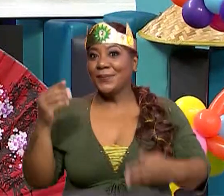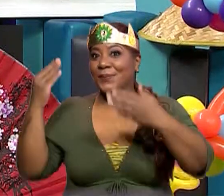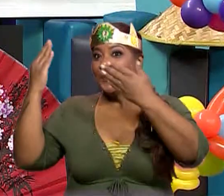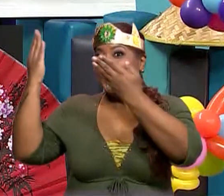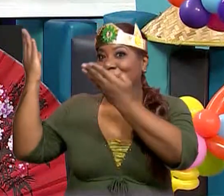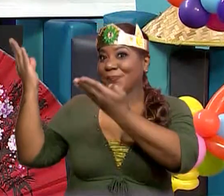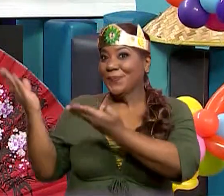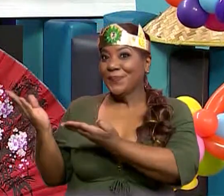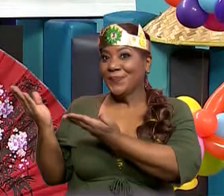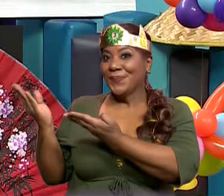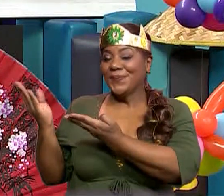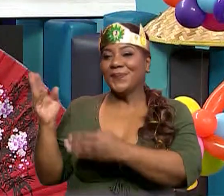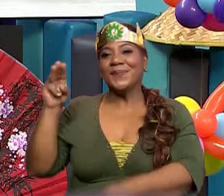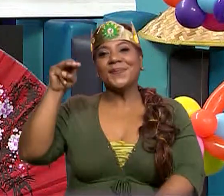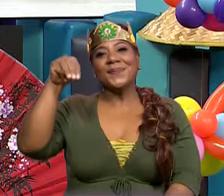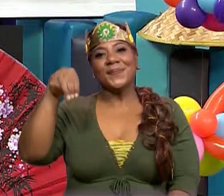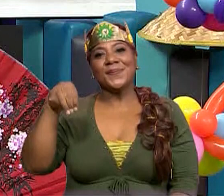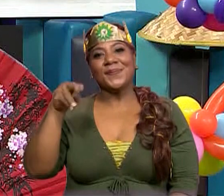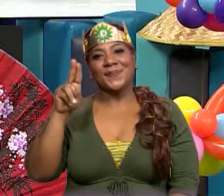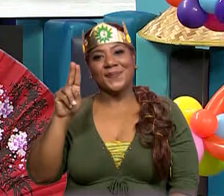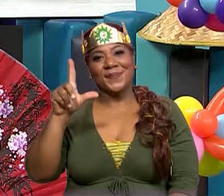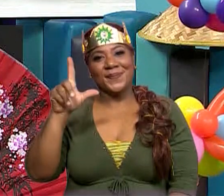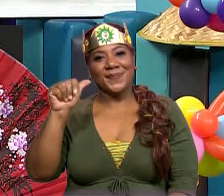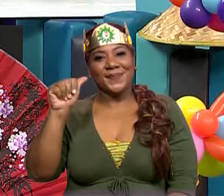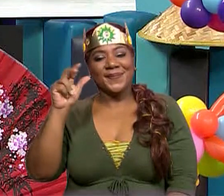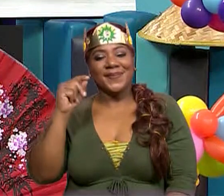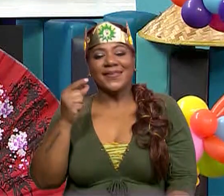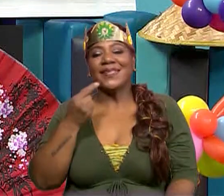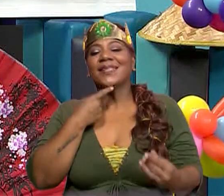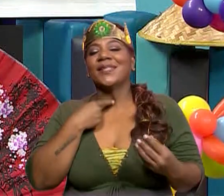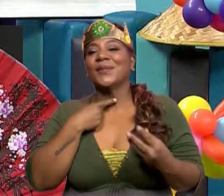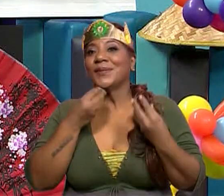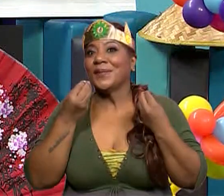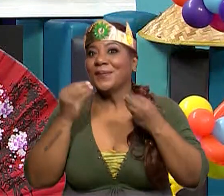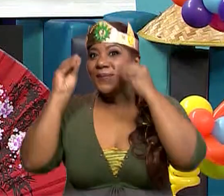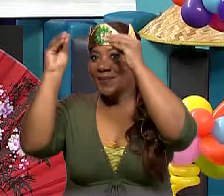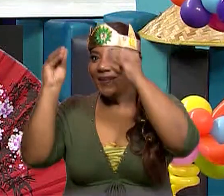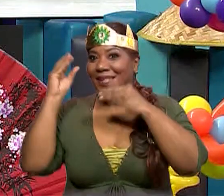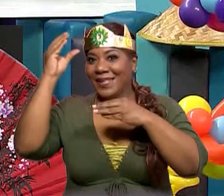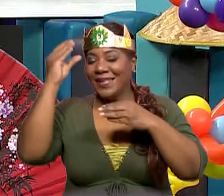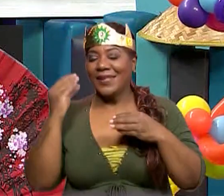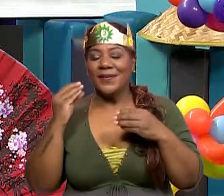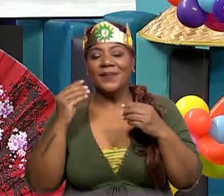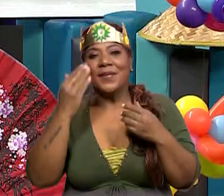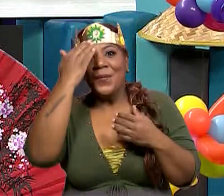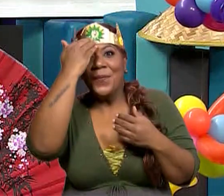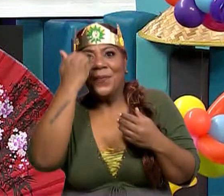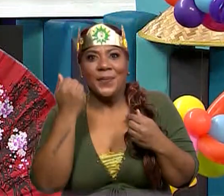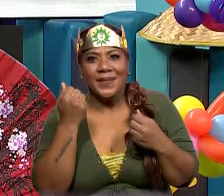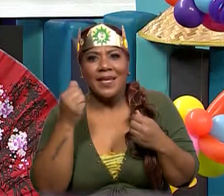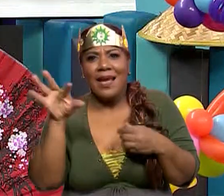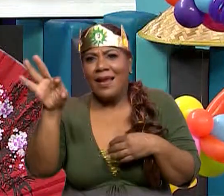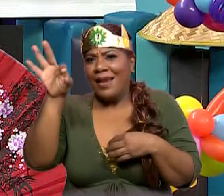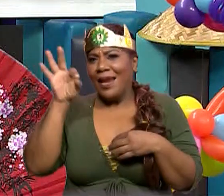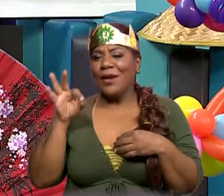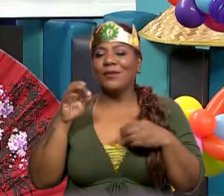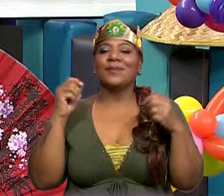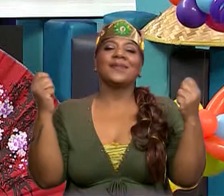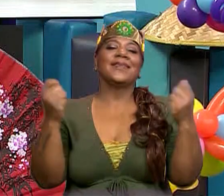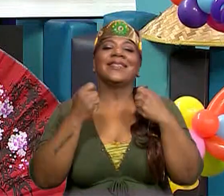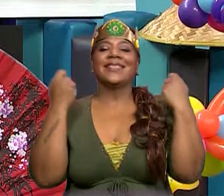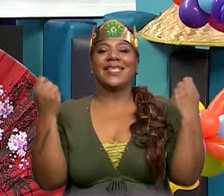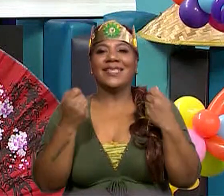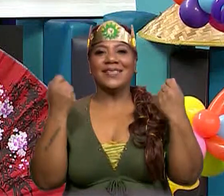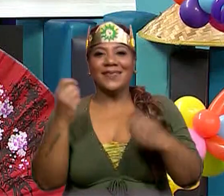como la princesa Mulán, mi personaje favorito de las películas porque estamos celebrando el Día del Niño y de la